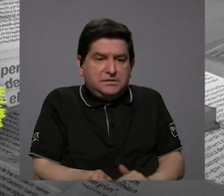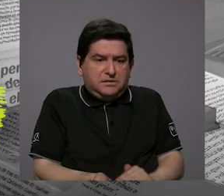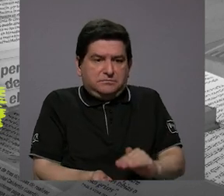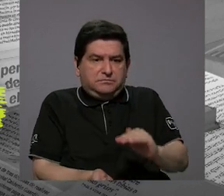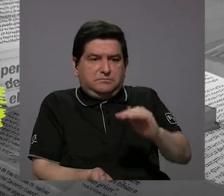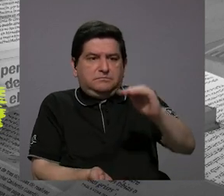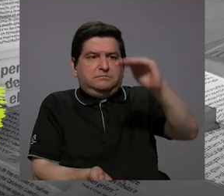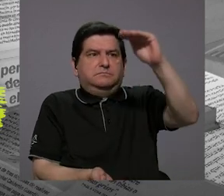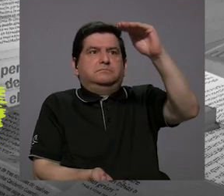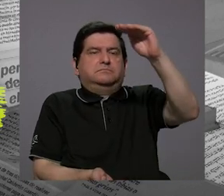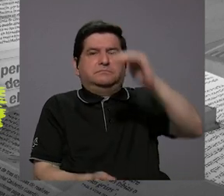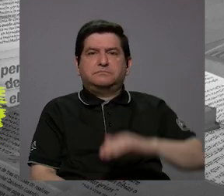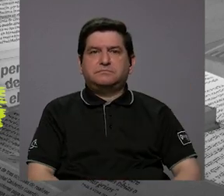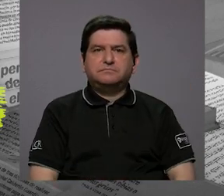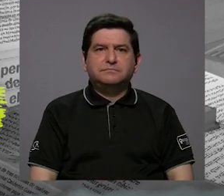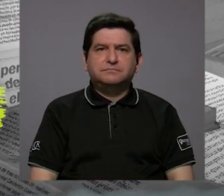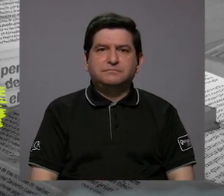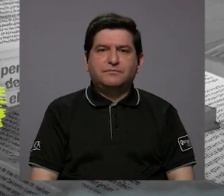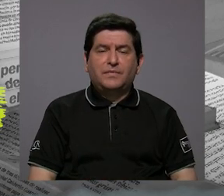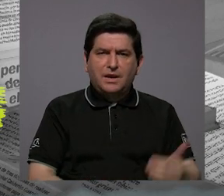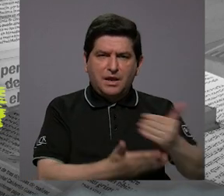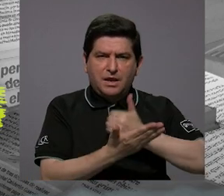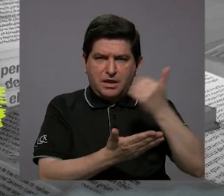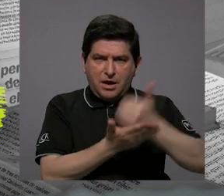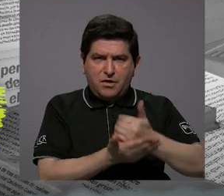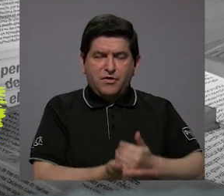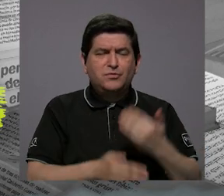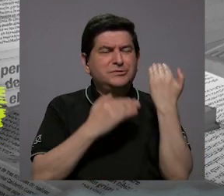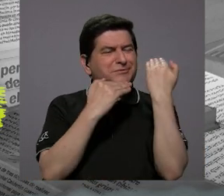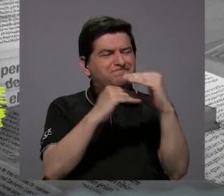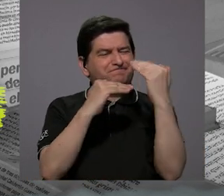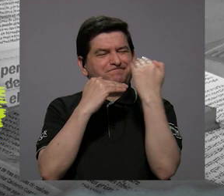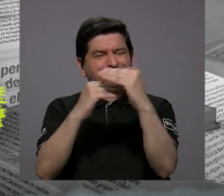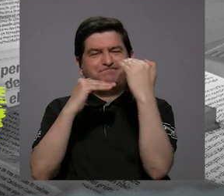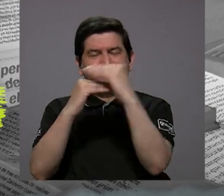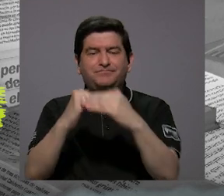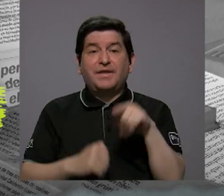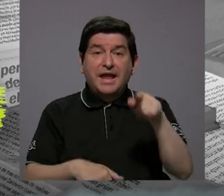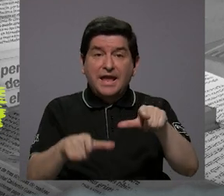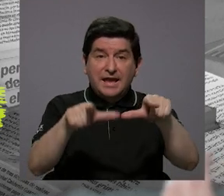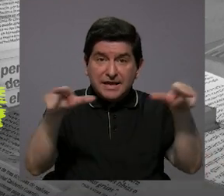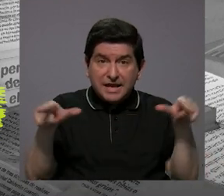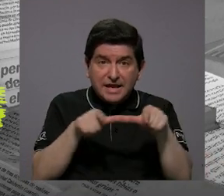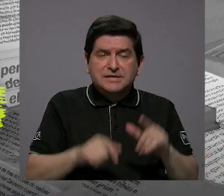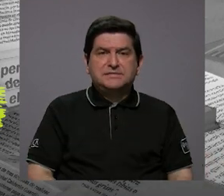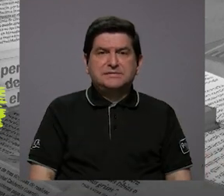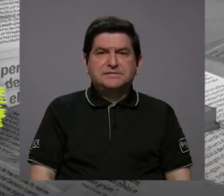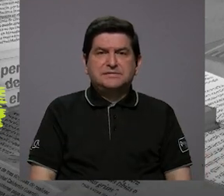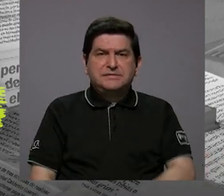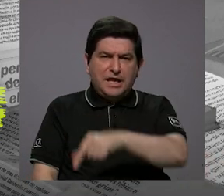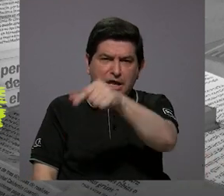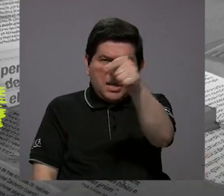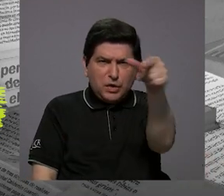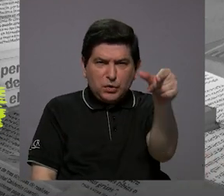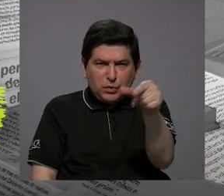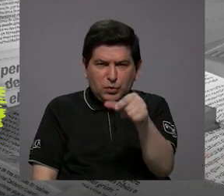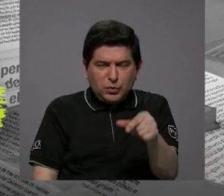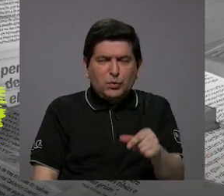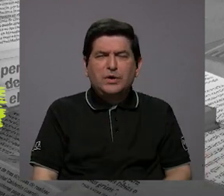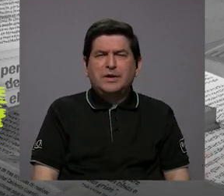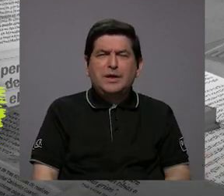aumenta y el recurso que hay es limitado. En estos lugares casi siempre son cuencas